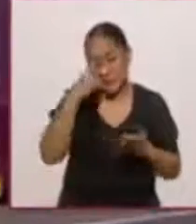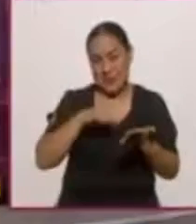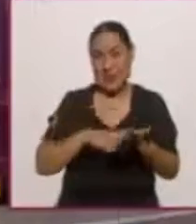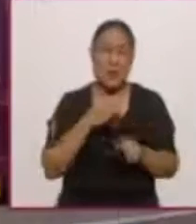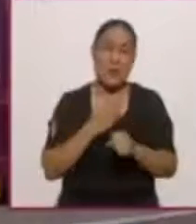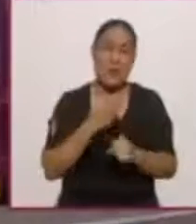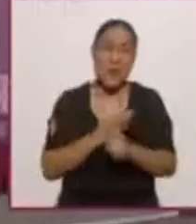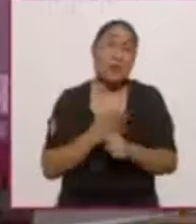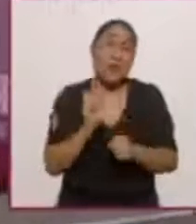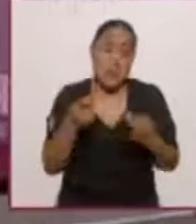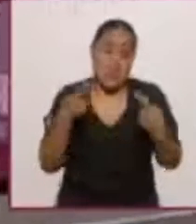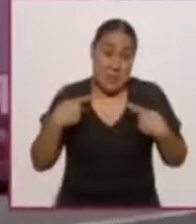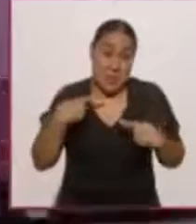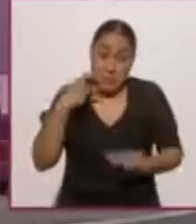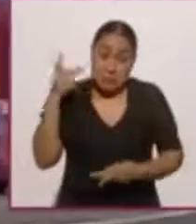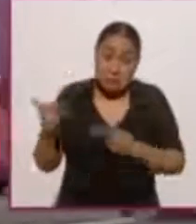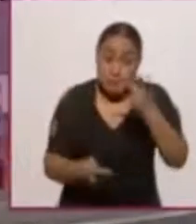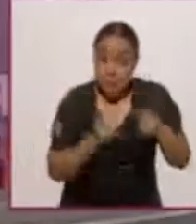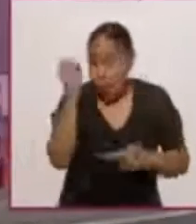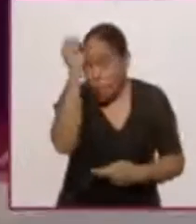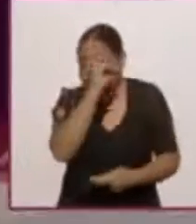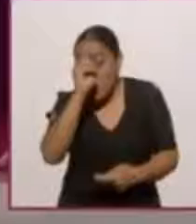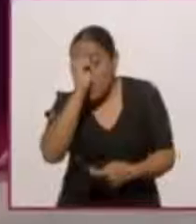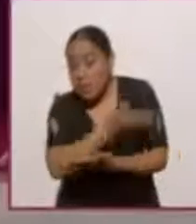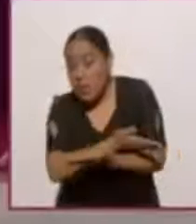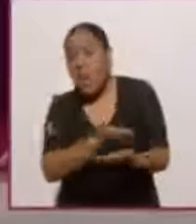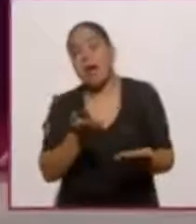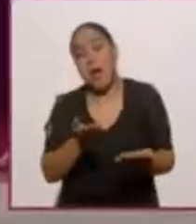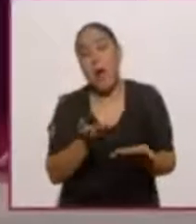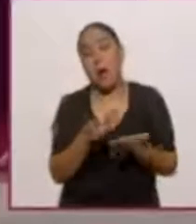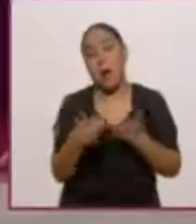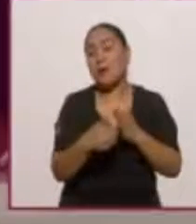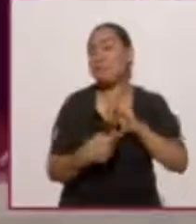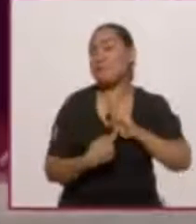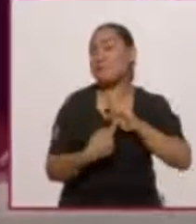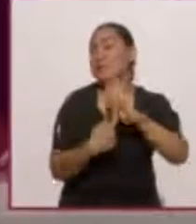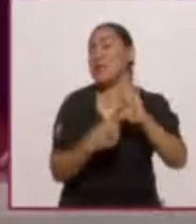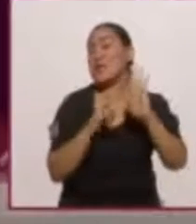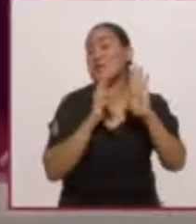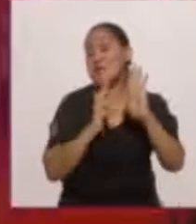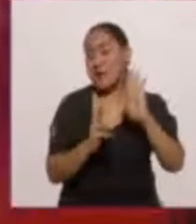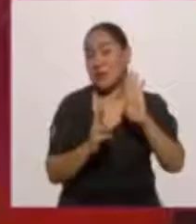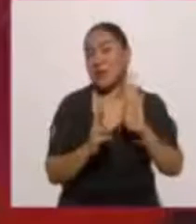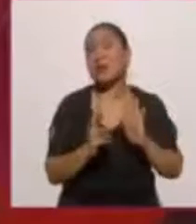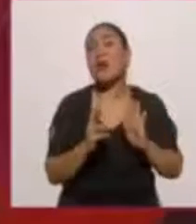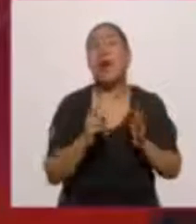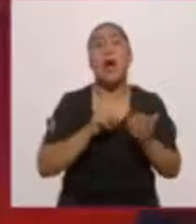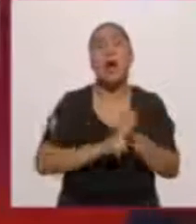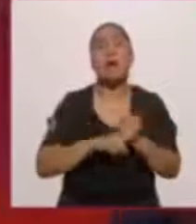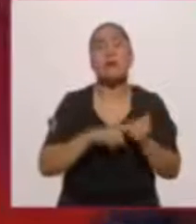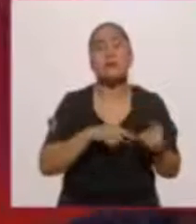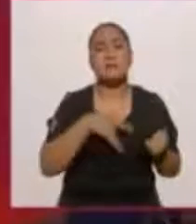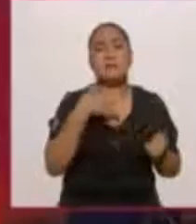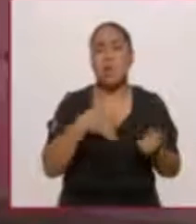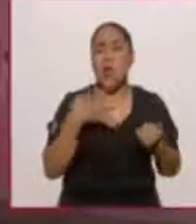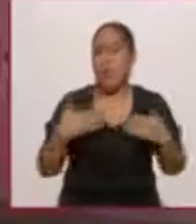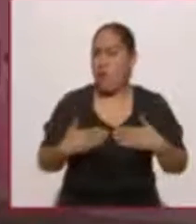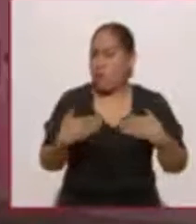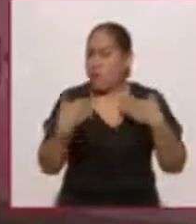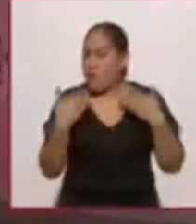aquí de la opinión pública para dar esta respuesta tiene que ver más con la confianza que hay en